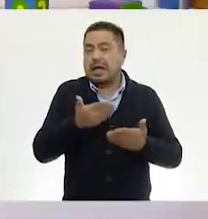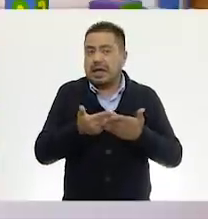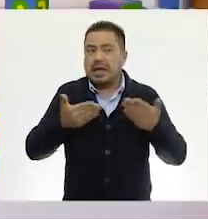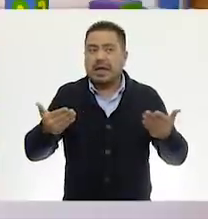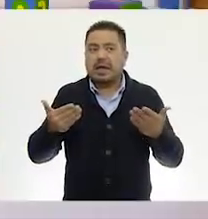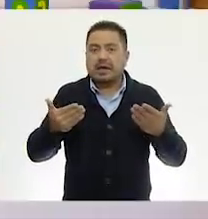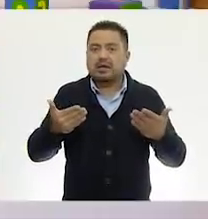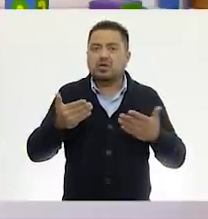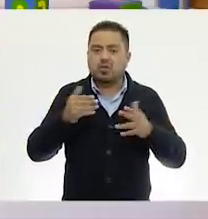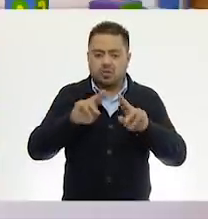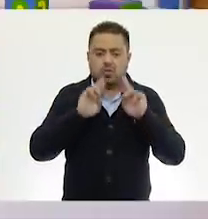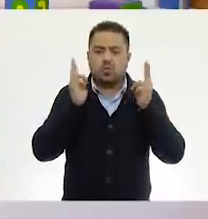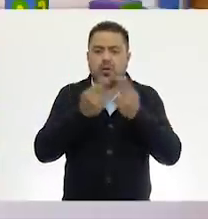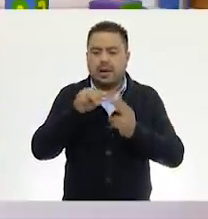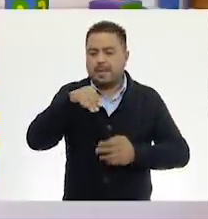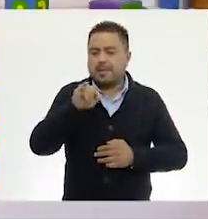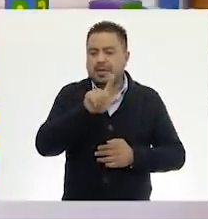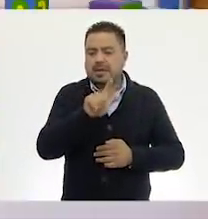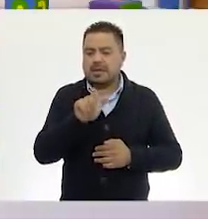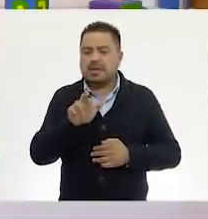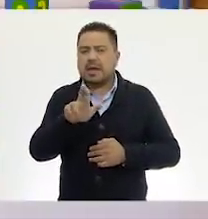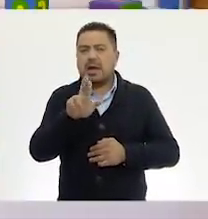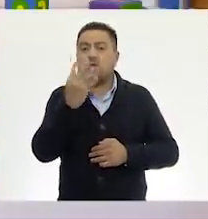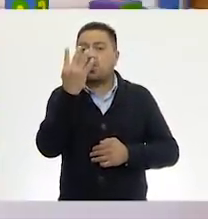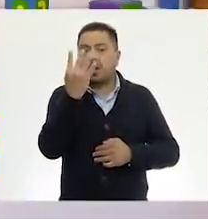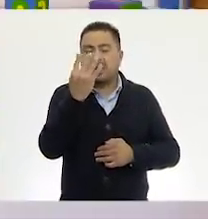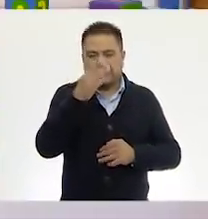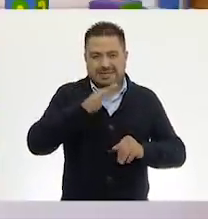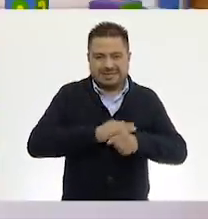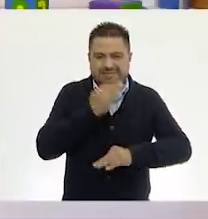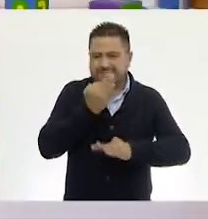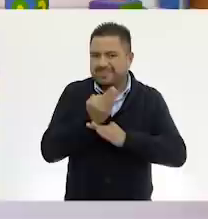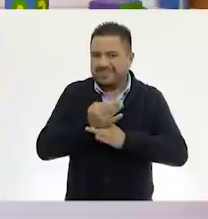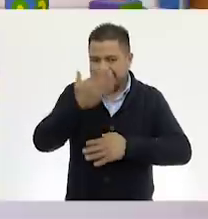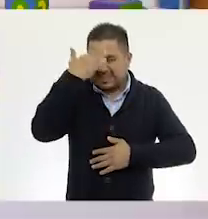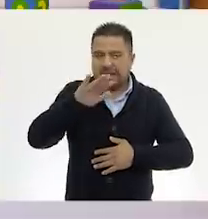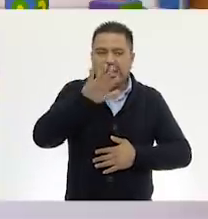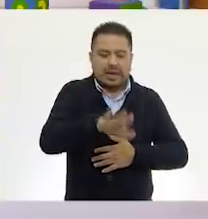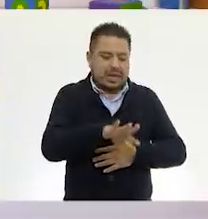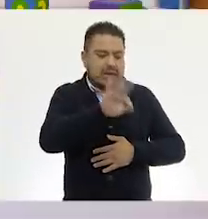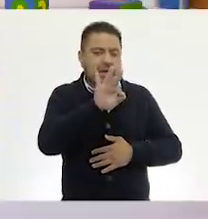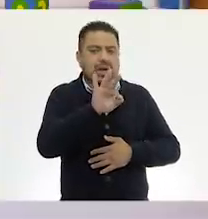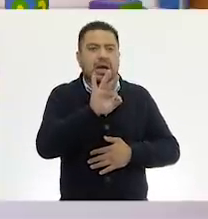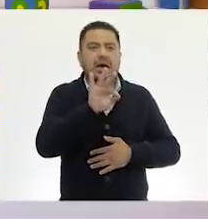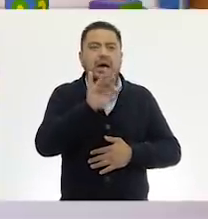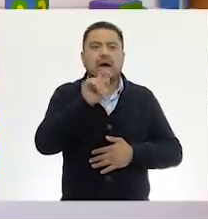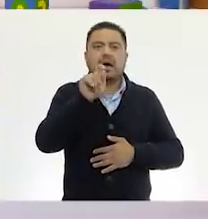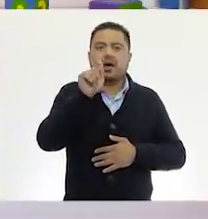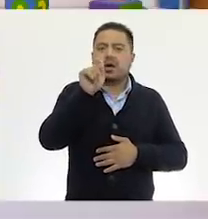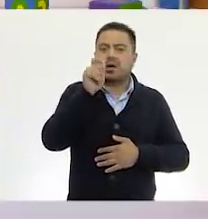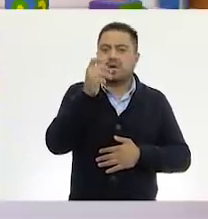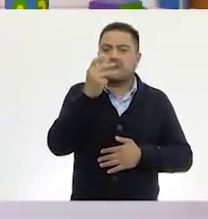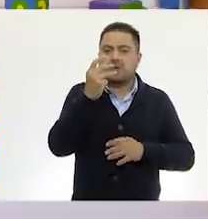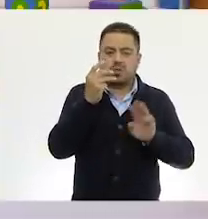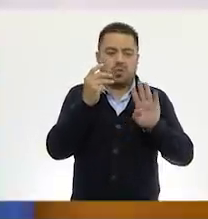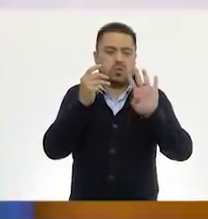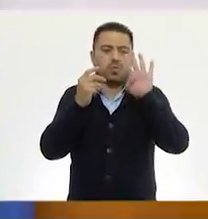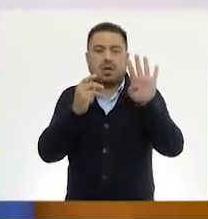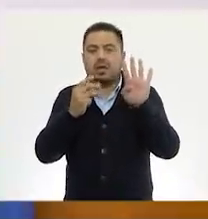Entonces, en unidades de millar tenemos 4. Por lo cual, sabemos que las unidades de millar se escriben con tres